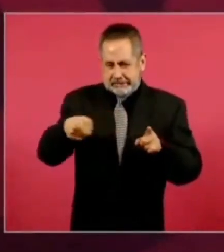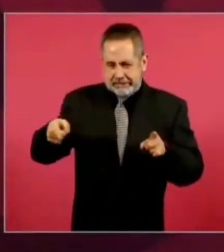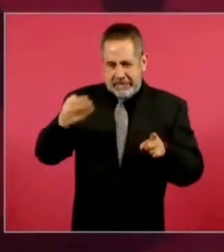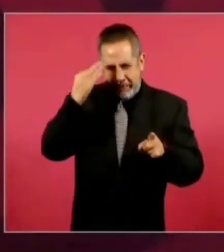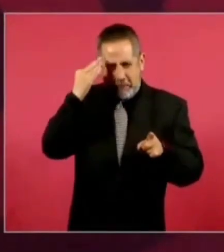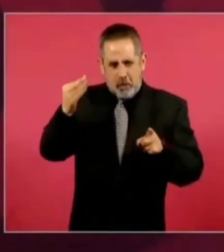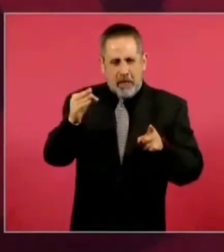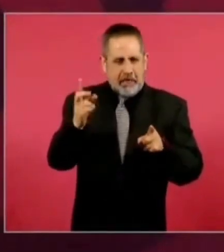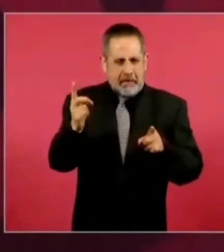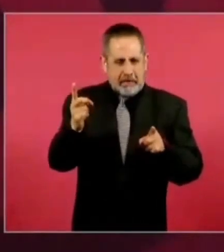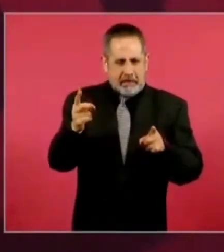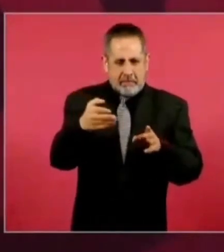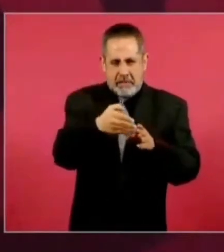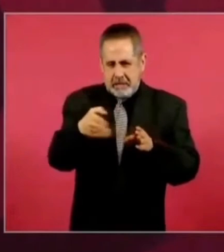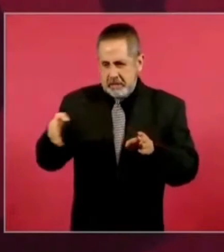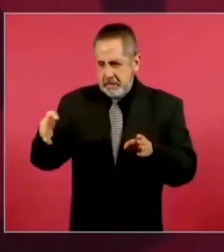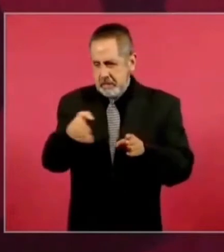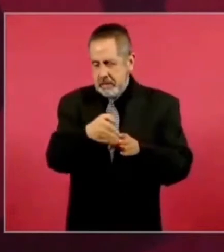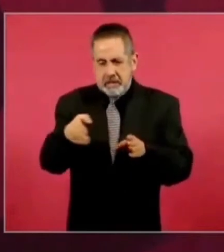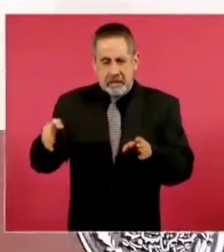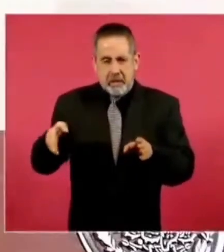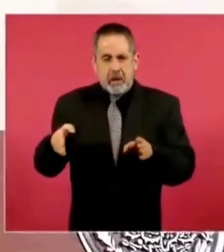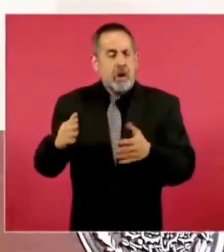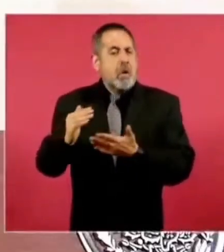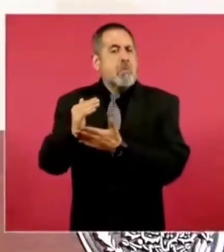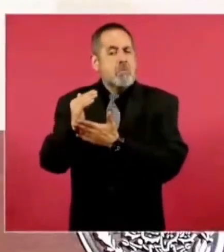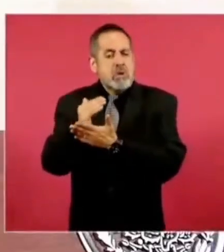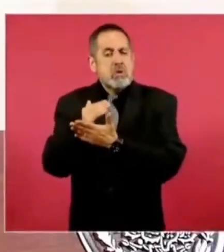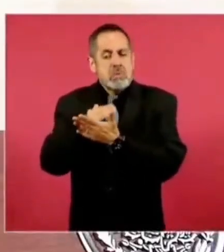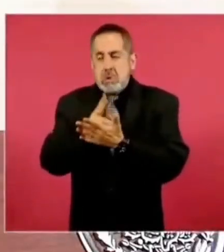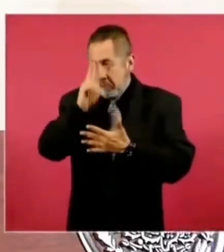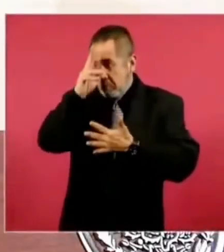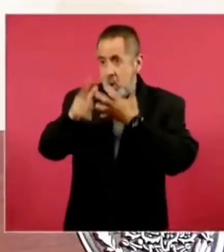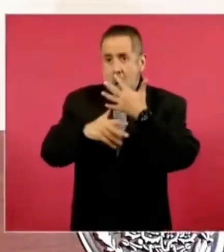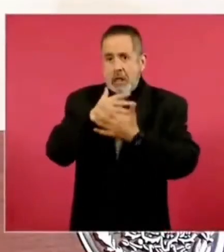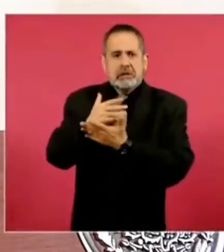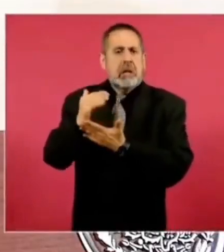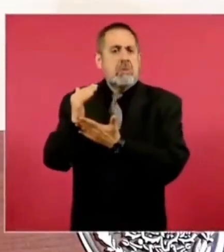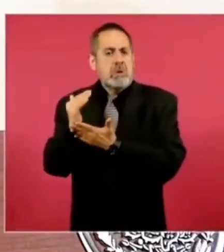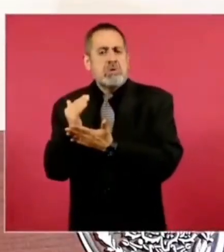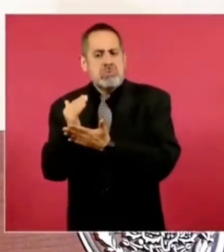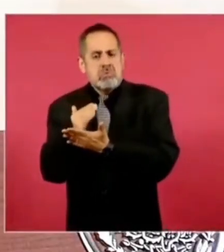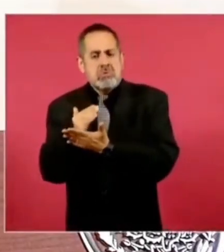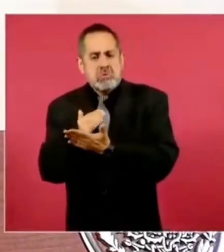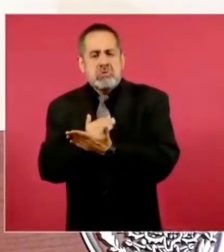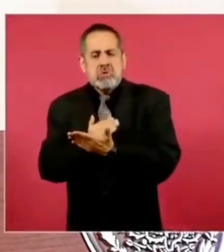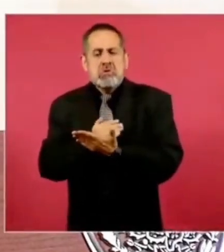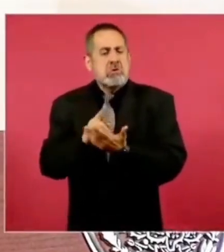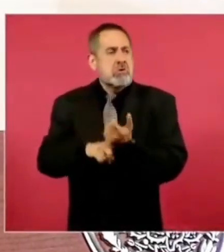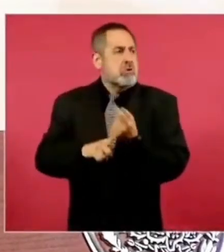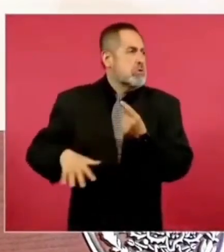ha bajado ha disminuido la violencia en el país